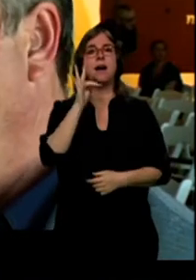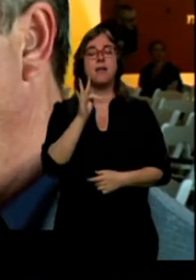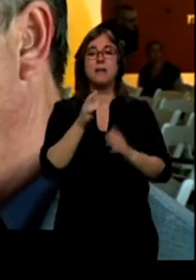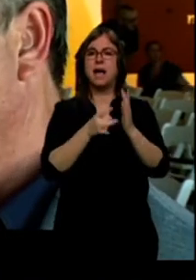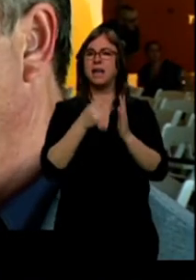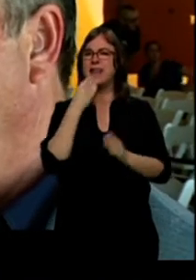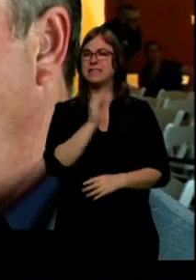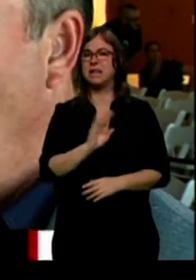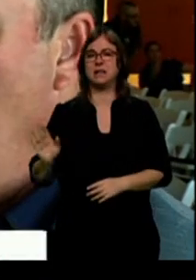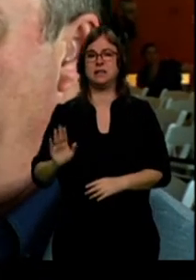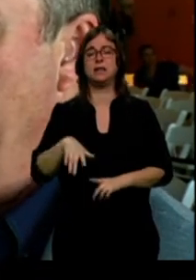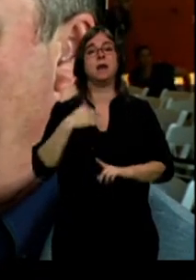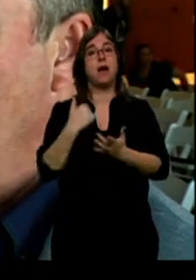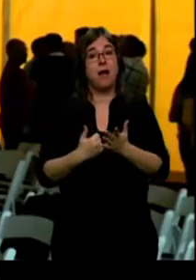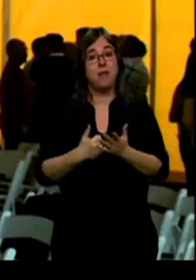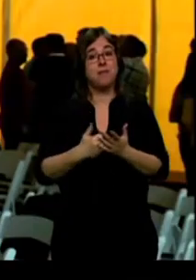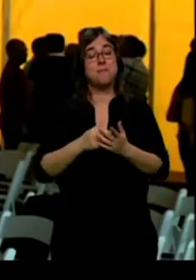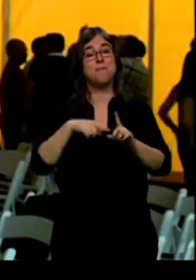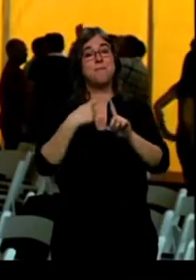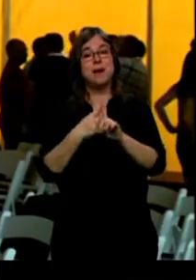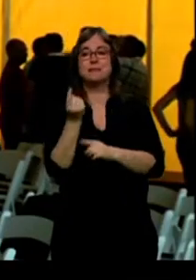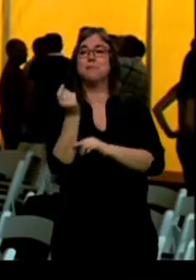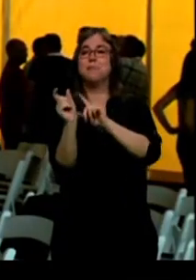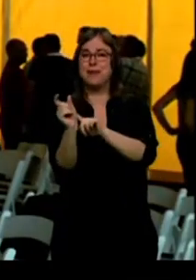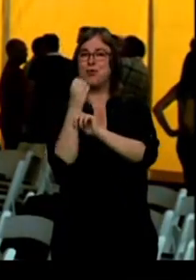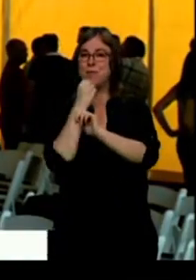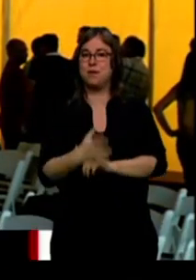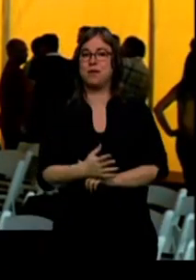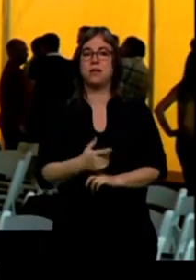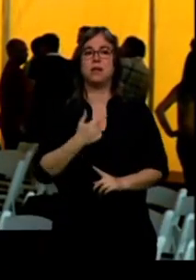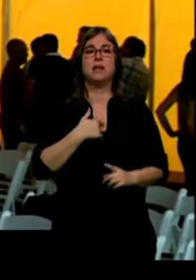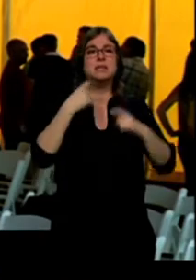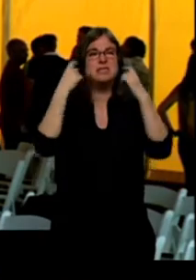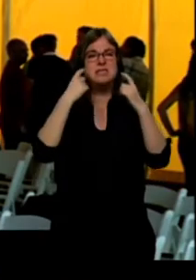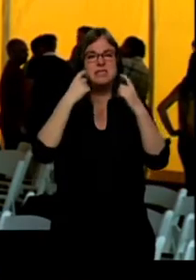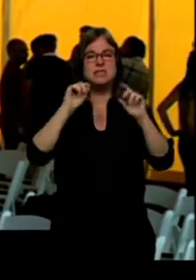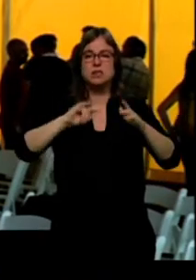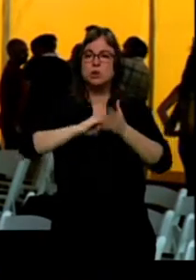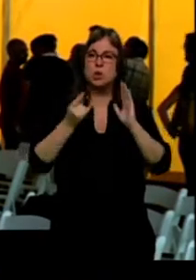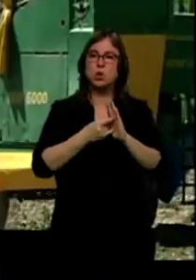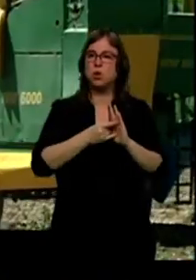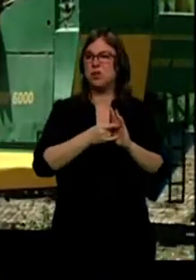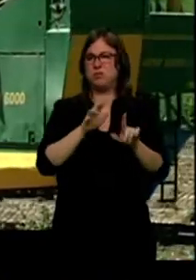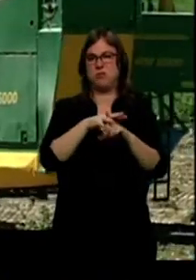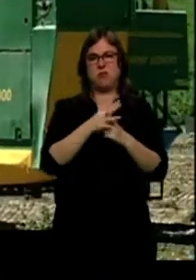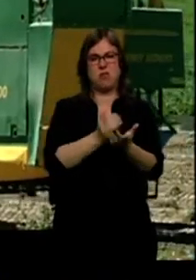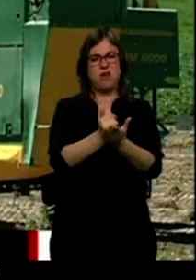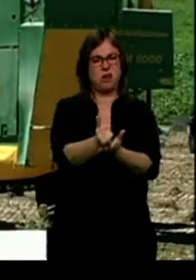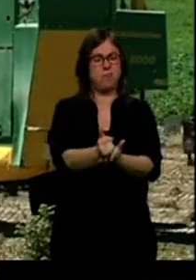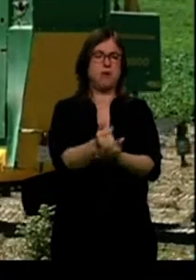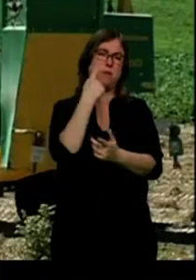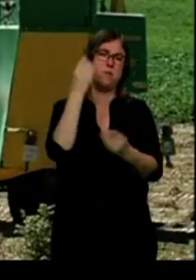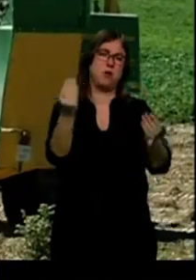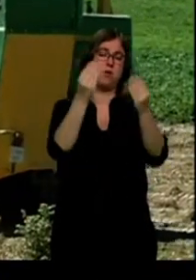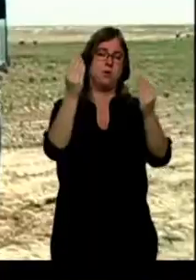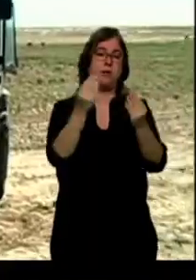que va a venir acompañada de un buen precio. Intente remediar la desgracia que tenemos con la situación general del campo. Finalizada la recogida